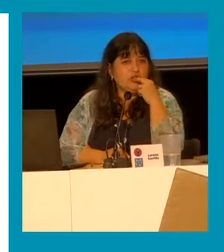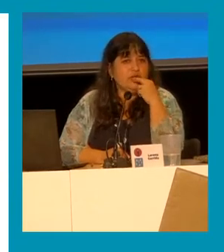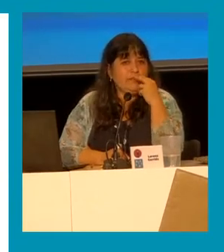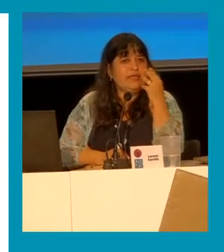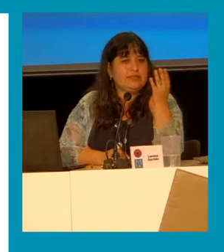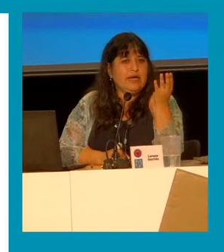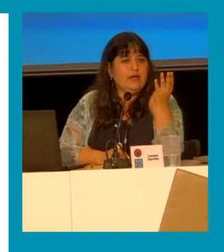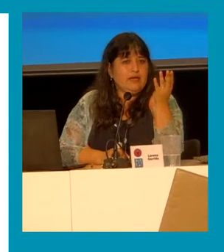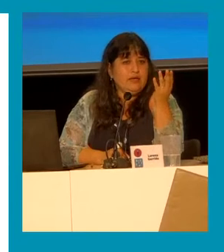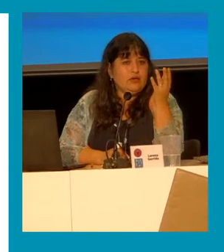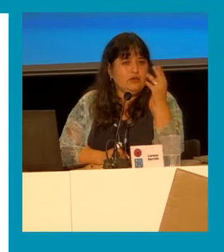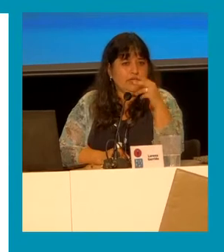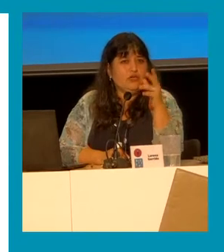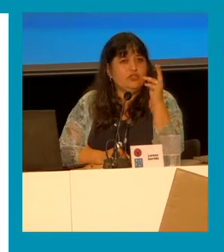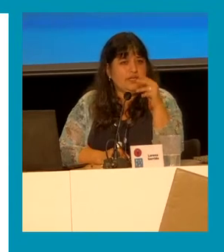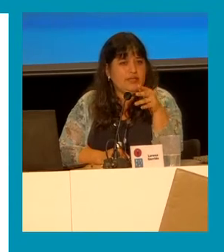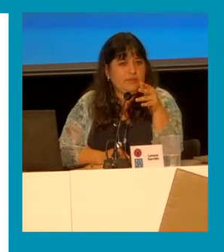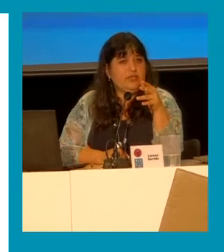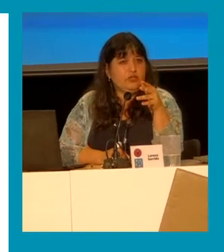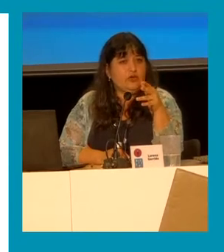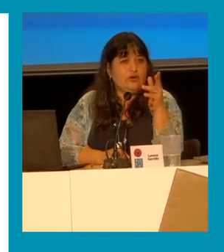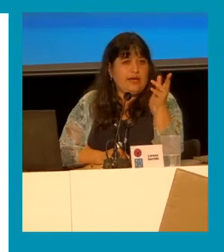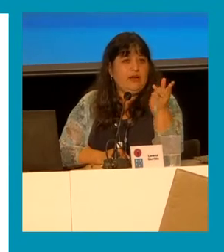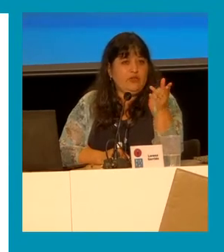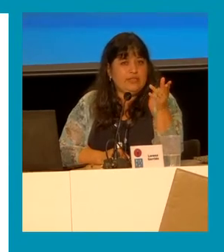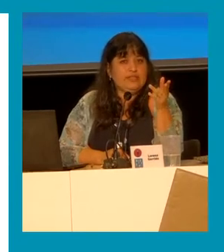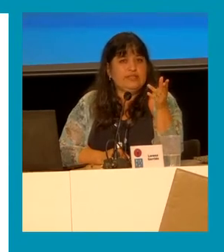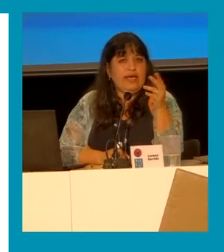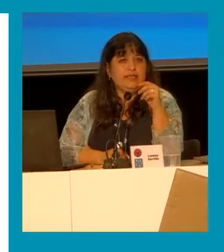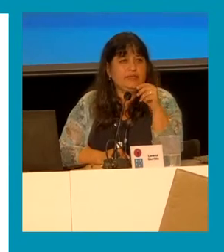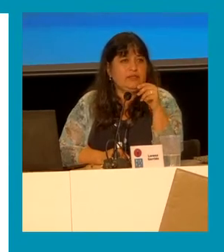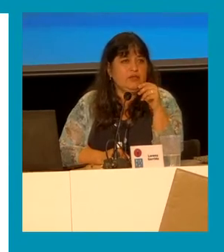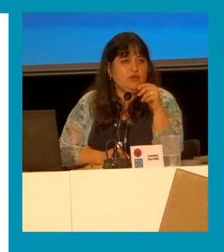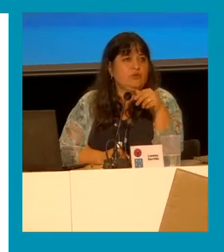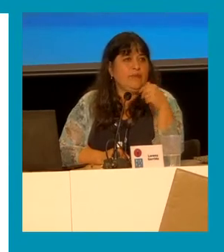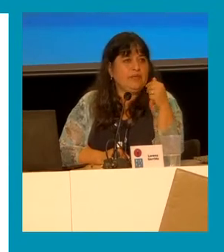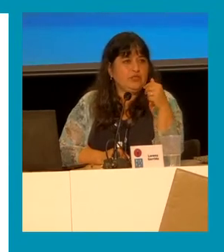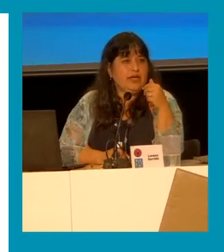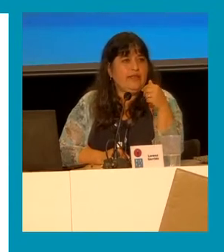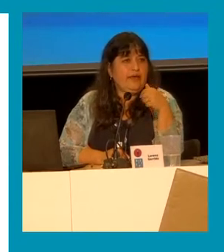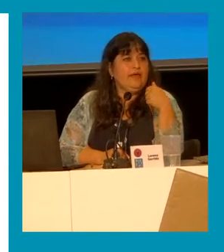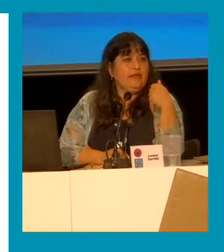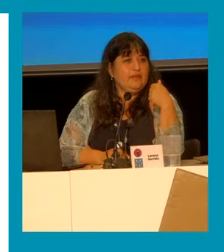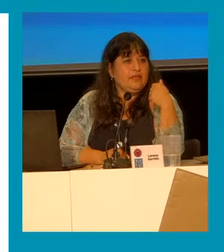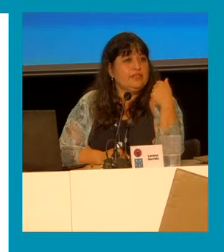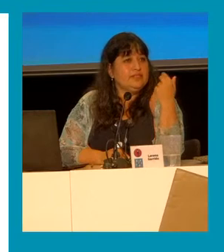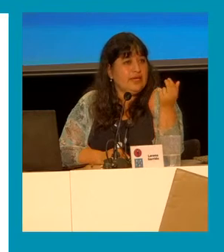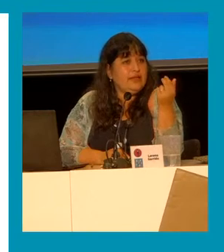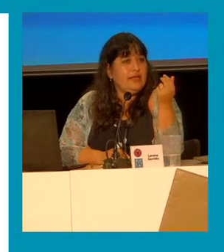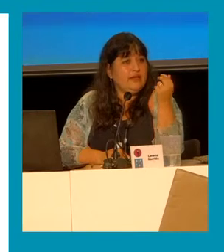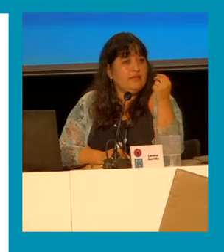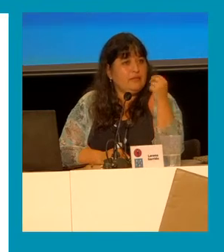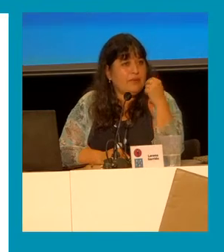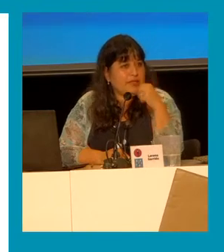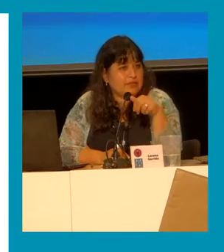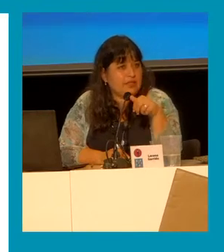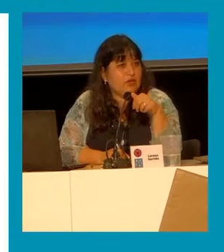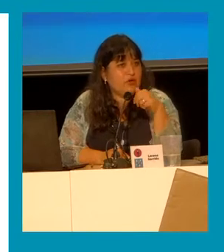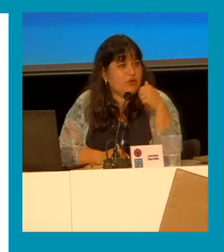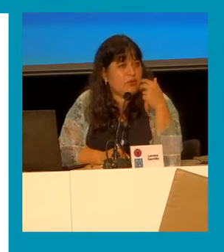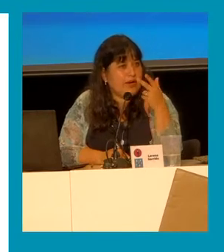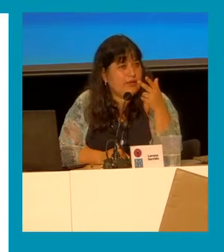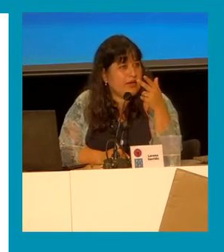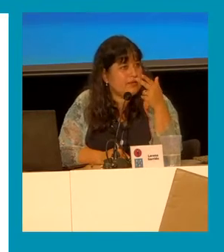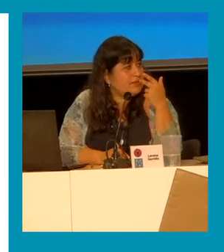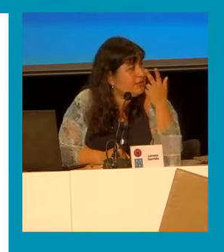18, ¿qué pasa con este consentimiento a los 16 con una persona de 17, 25,